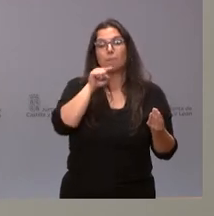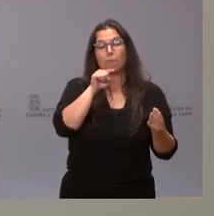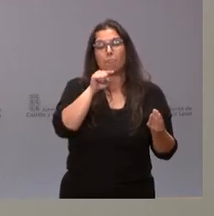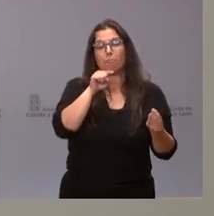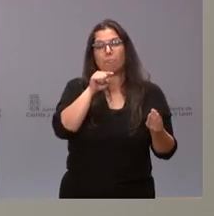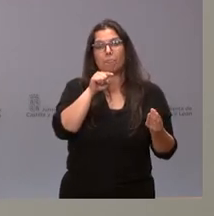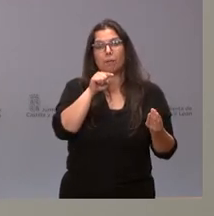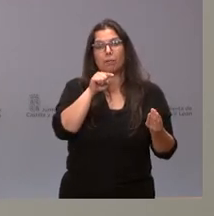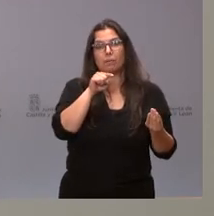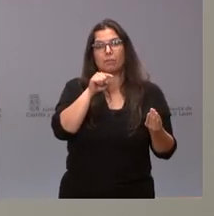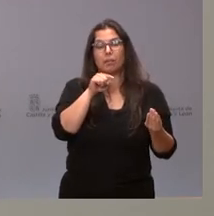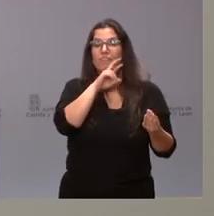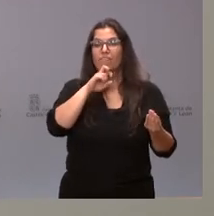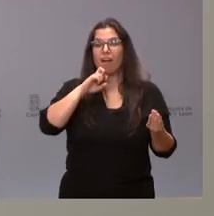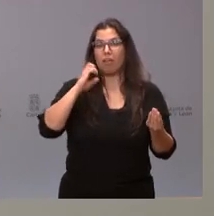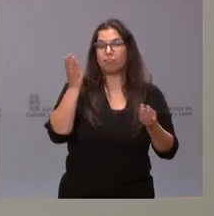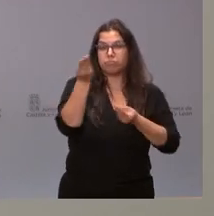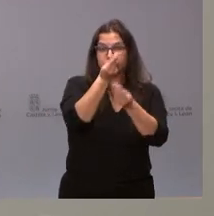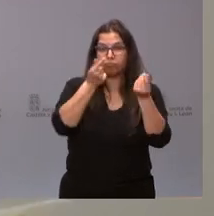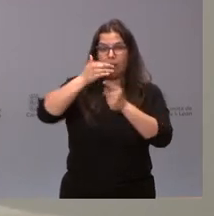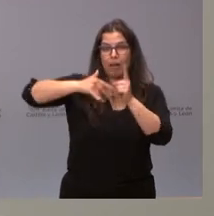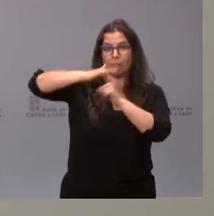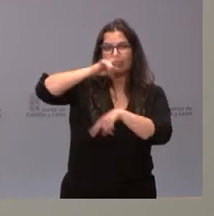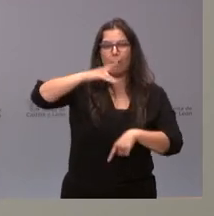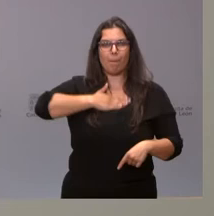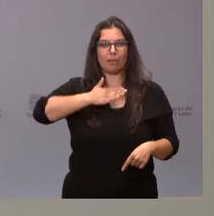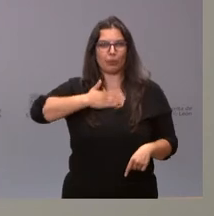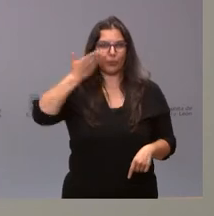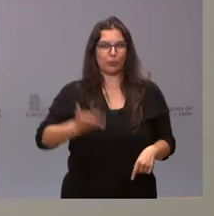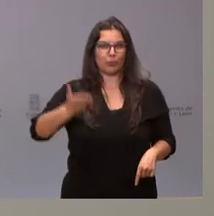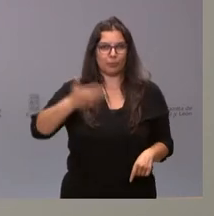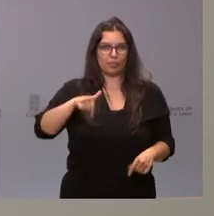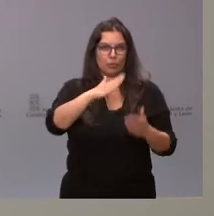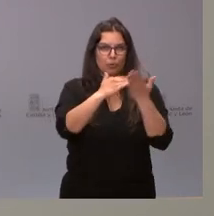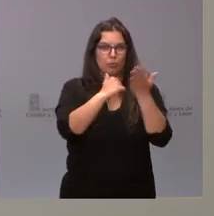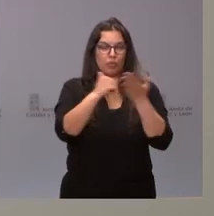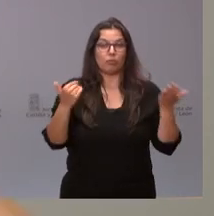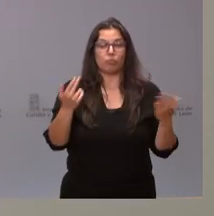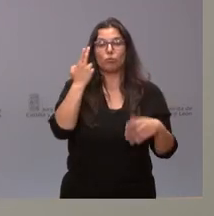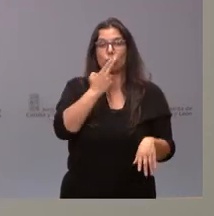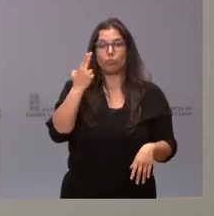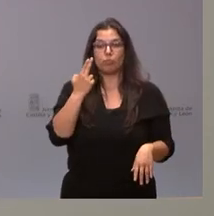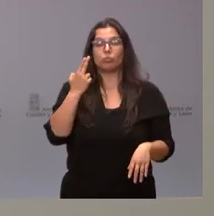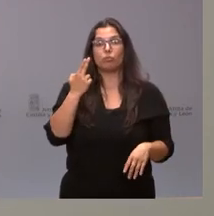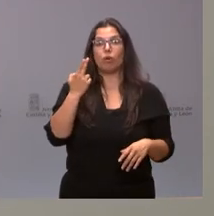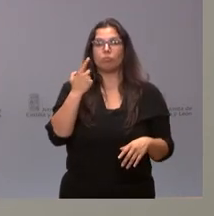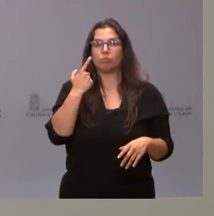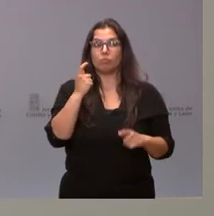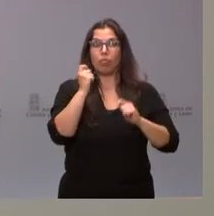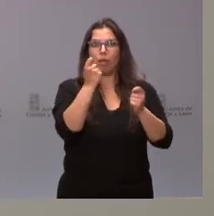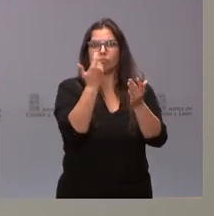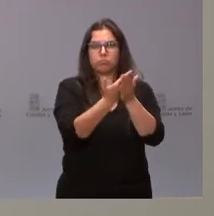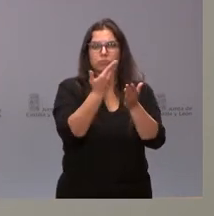de los valores ambientales, pero también patrimoniales más relevantes de nuestra comunidad autónoma y que el compromiso que hoy ponemos de manifiesto